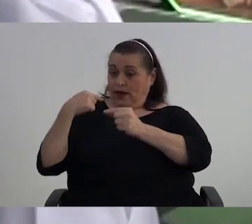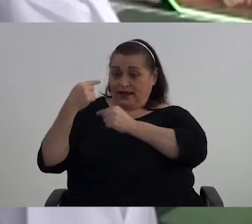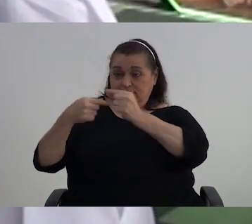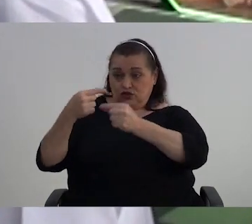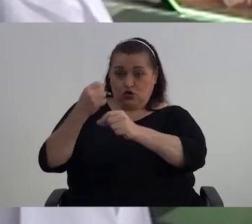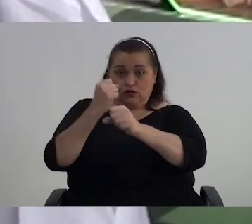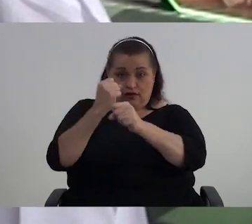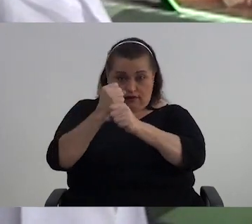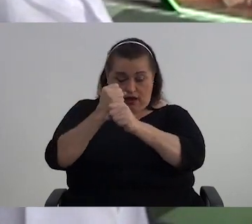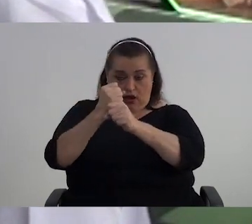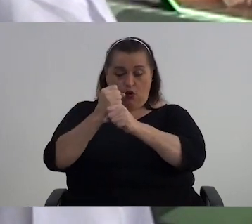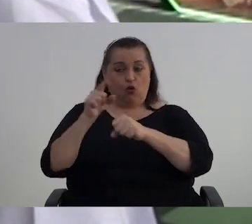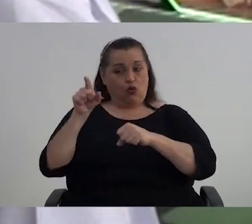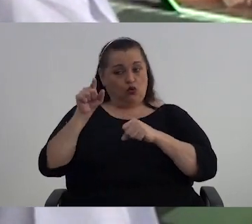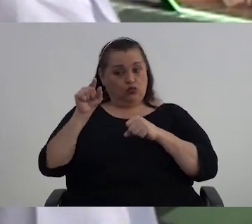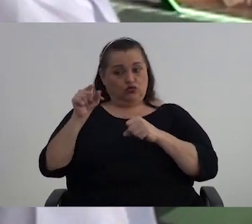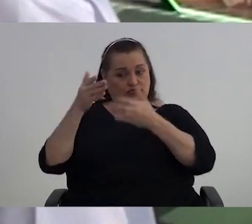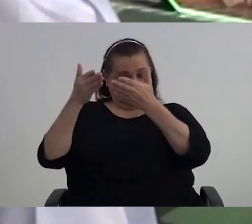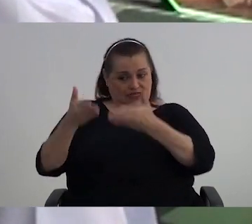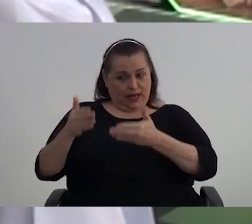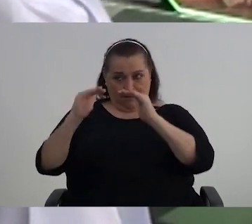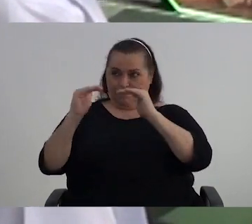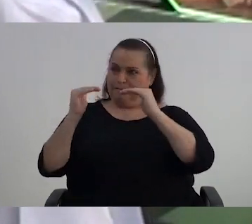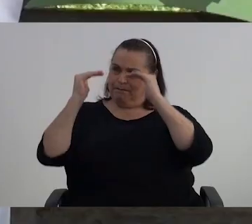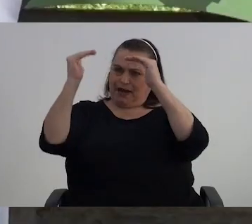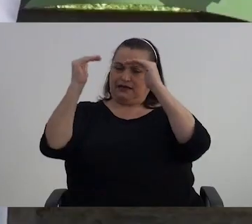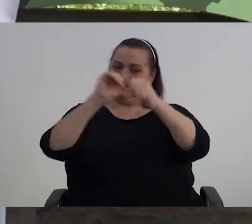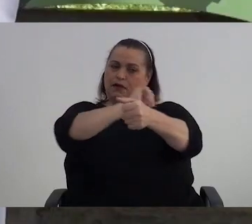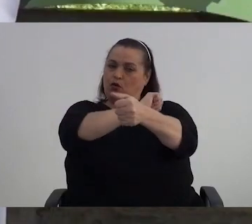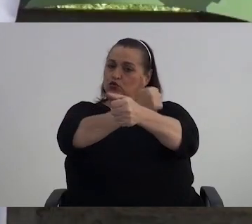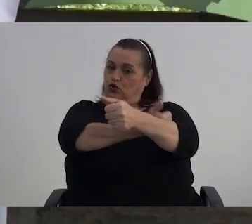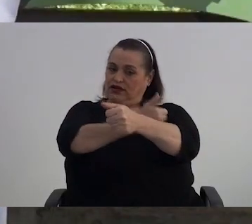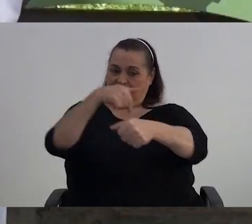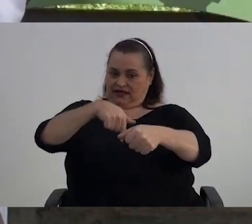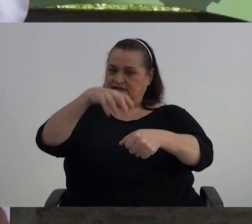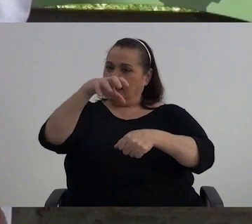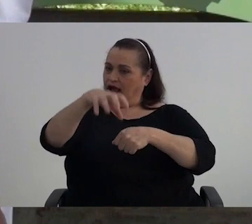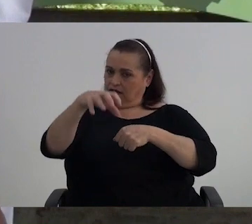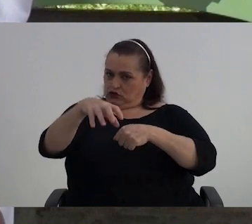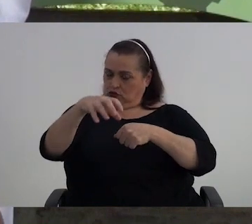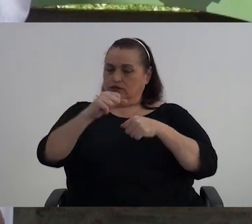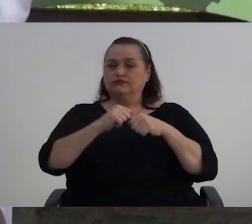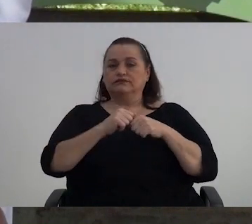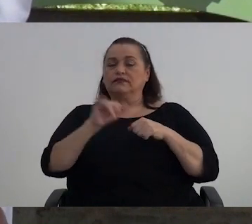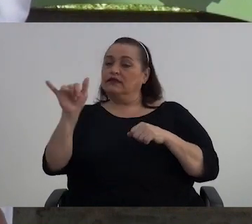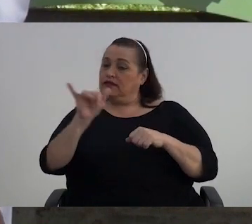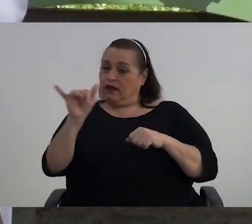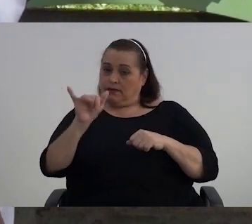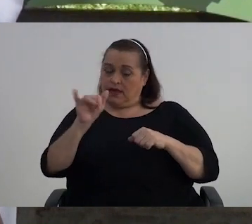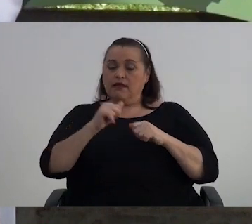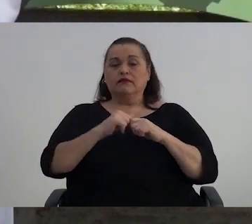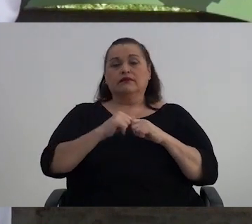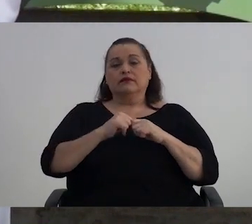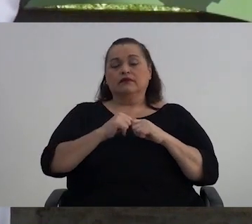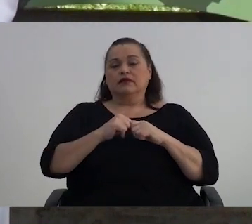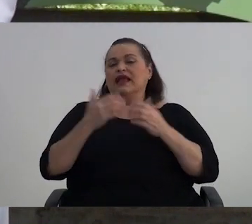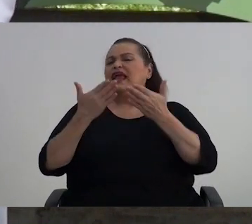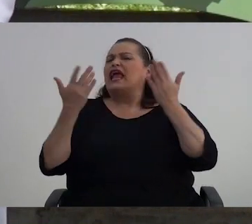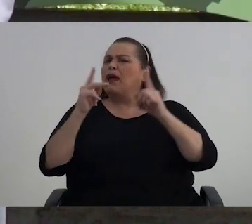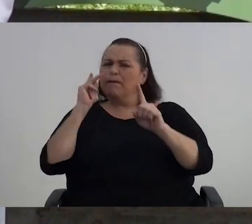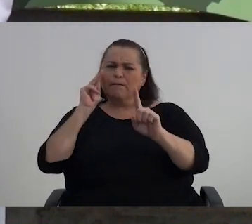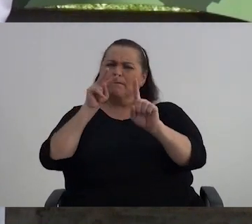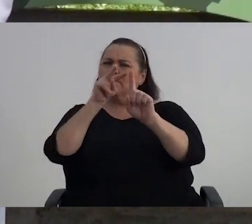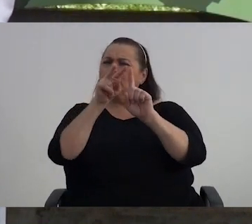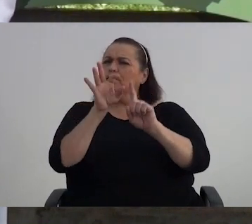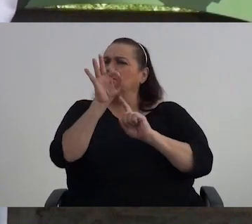como la máxima autoridad de este cantón, y qué proyecta